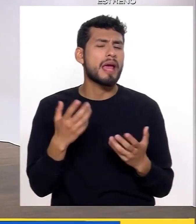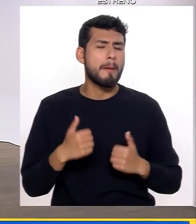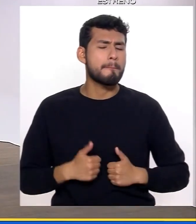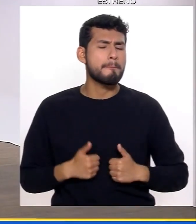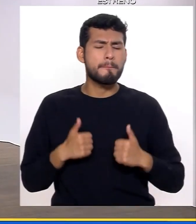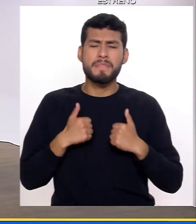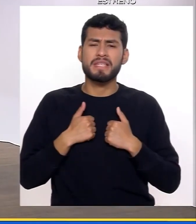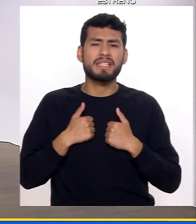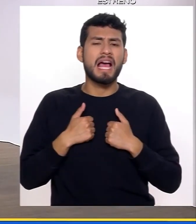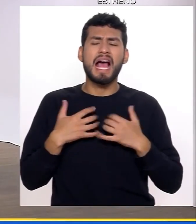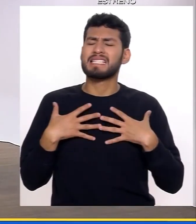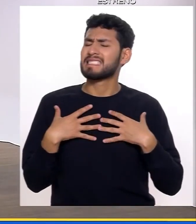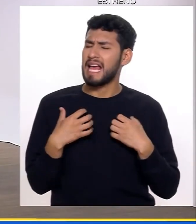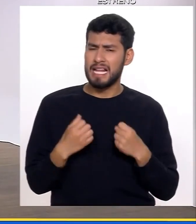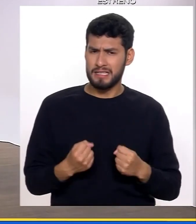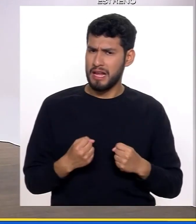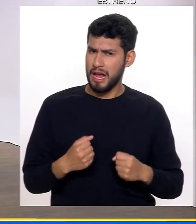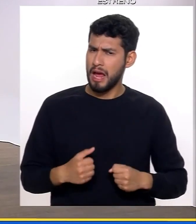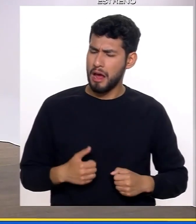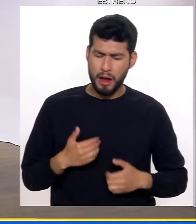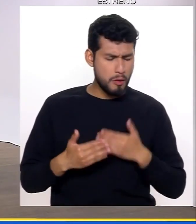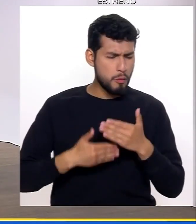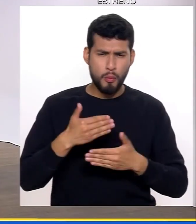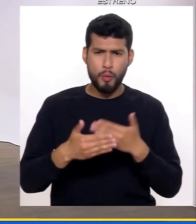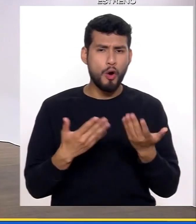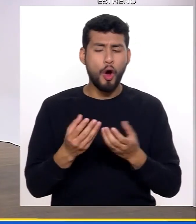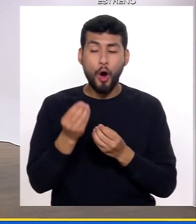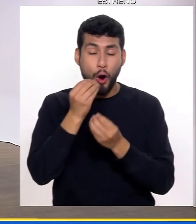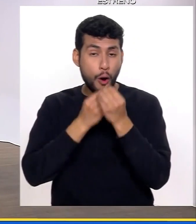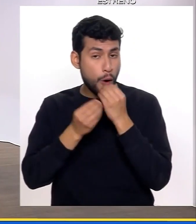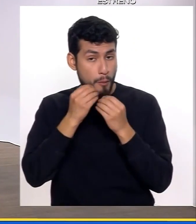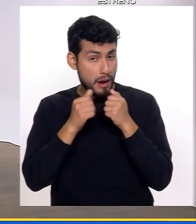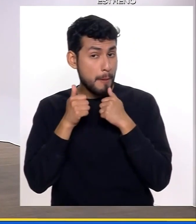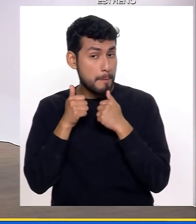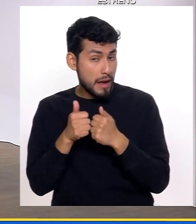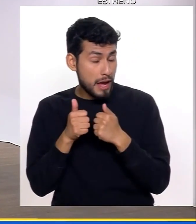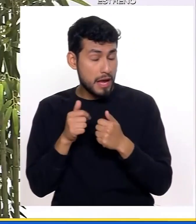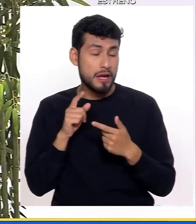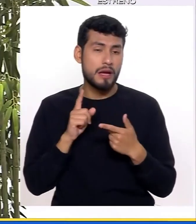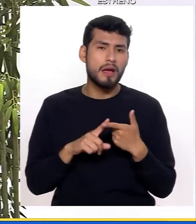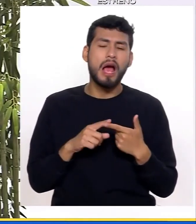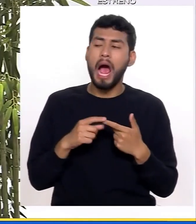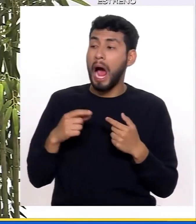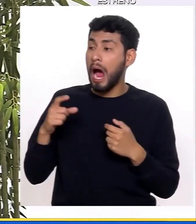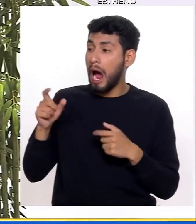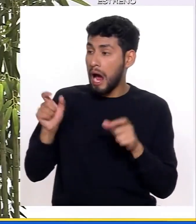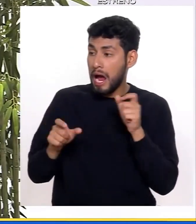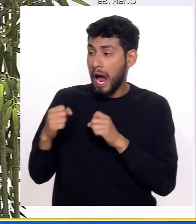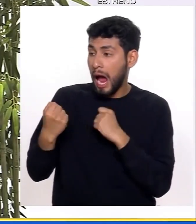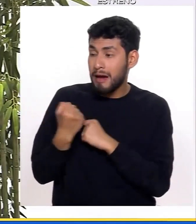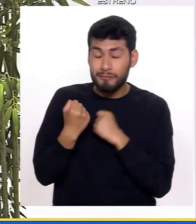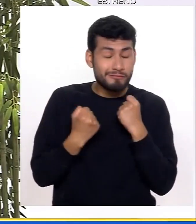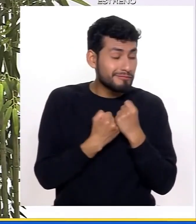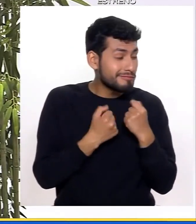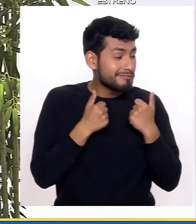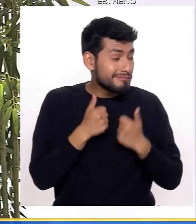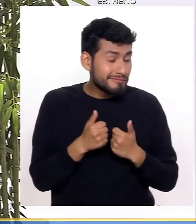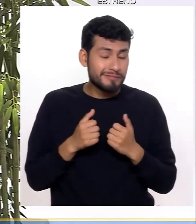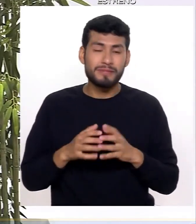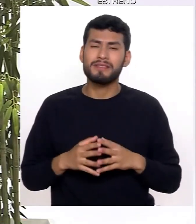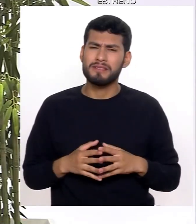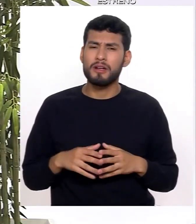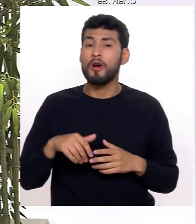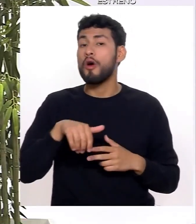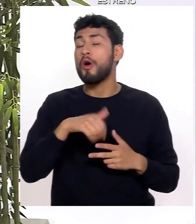estilo de vida saludable en términos de nutrición, en términos, digamos, de apoyo. El otro tema fundamental